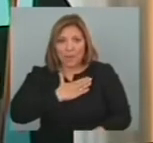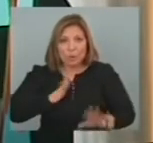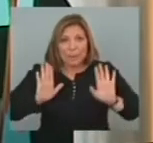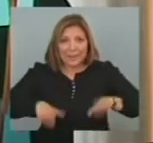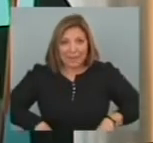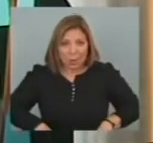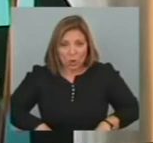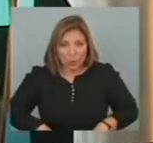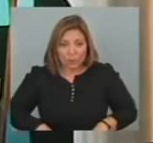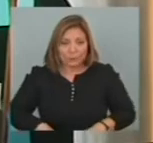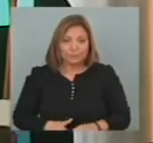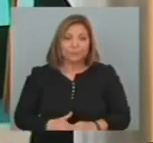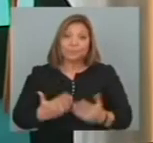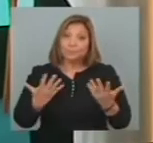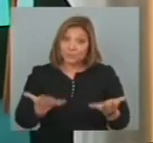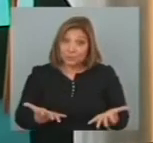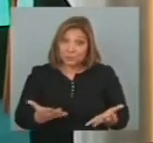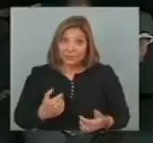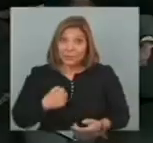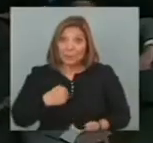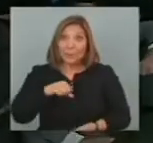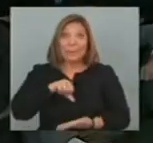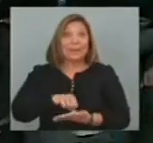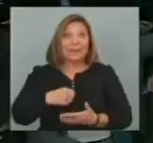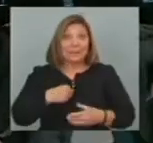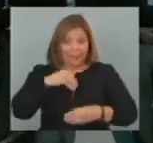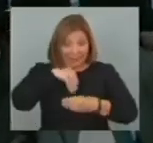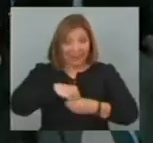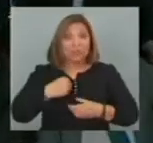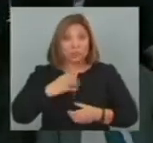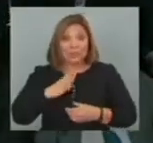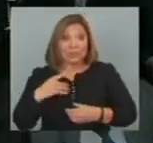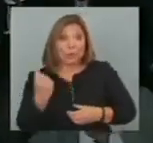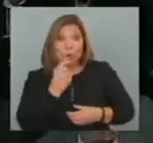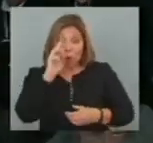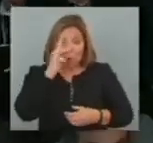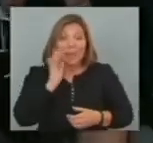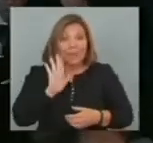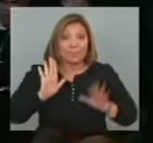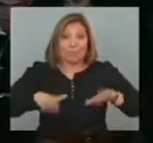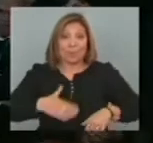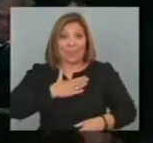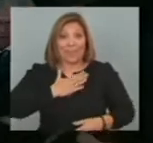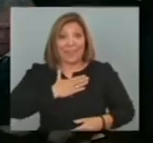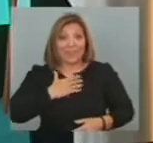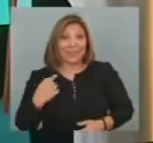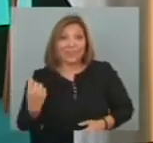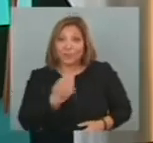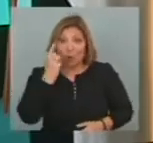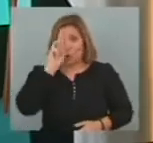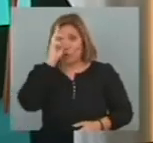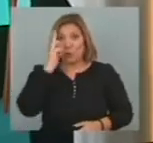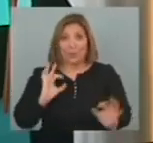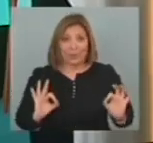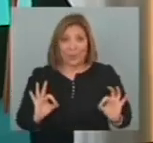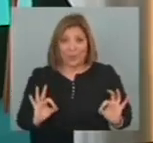Del patrimonio público Porque el ser Patre Del patrimonio público Son patrimonio En definitiva De todo